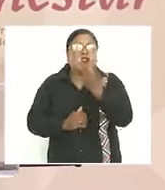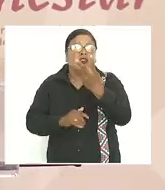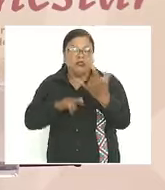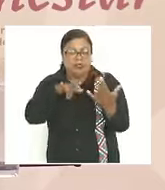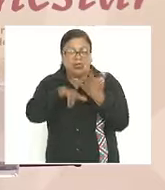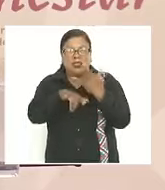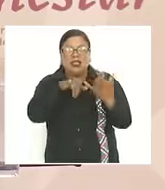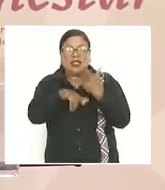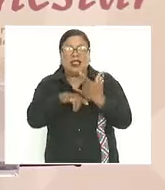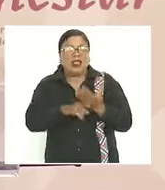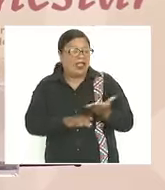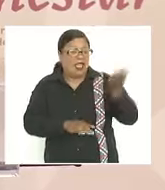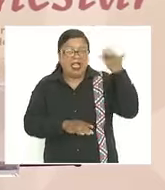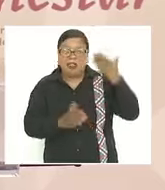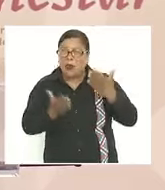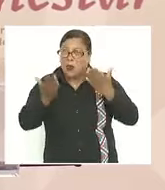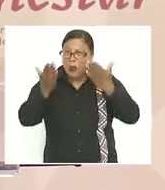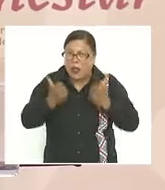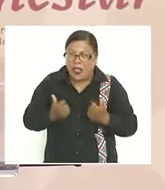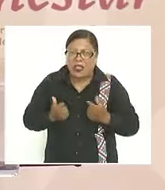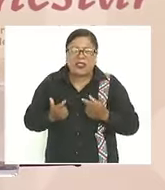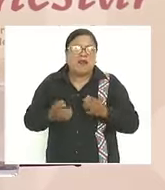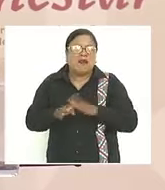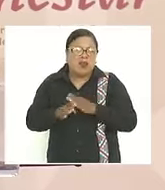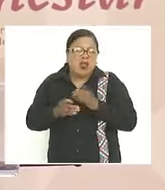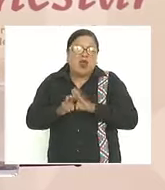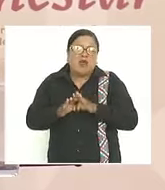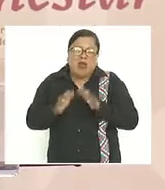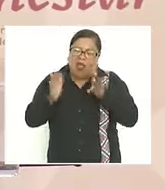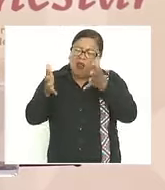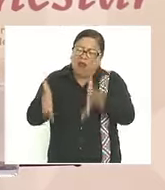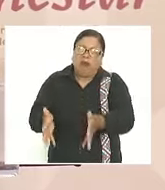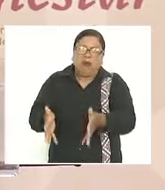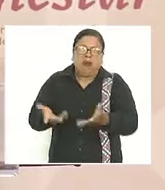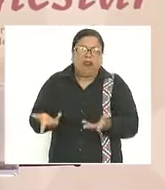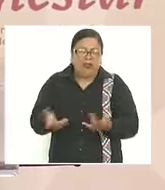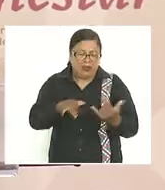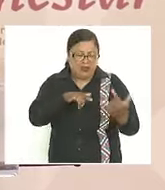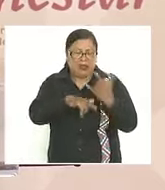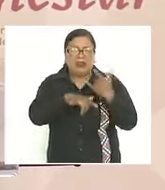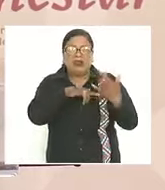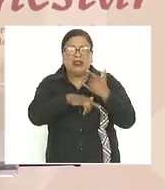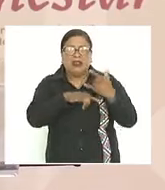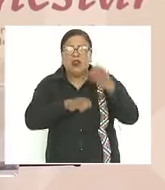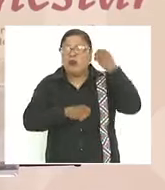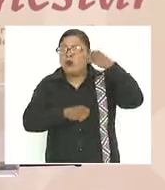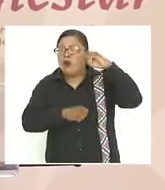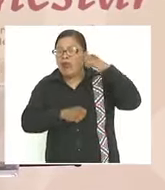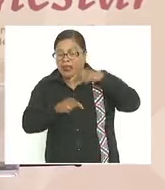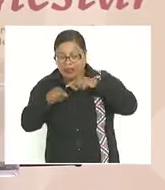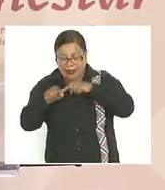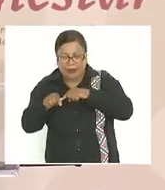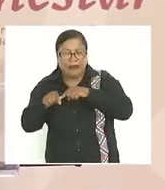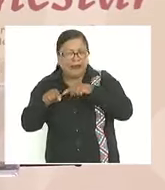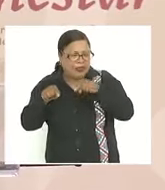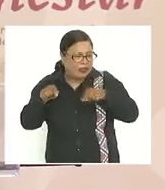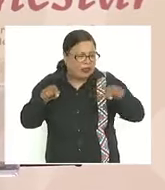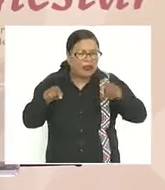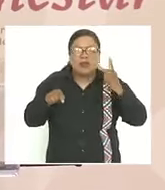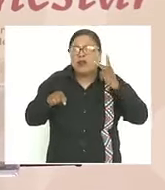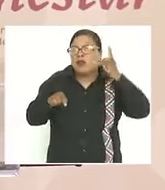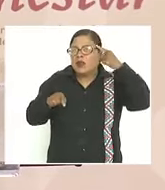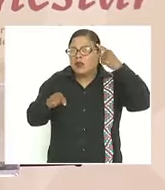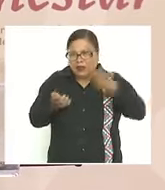llevaban ya mucho tiempo sin avanzar la carretera de Oaxaca a Puerto